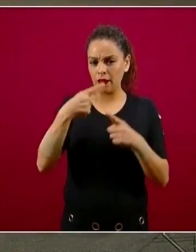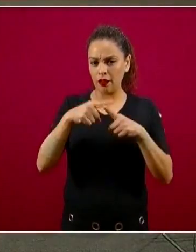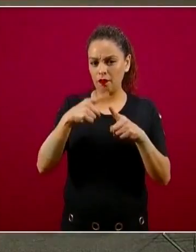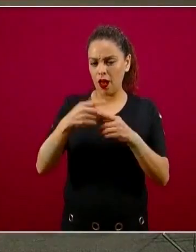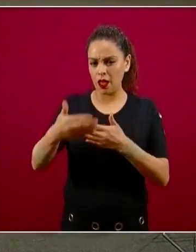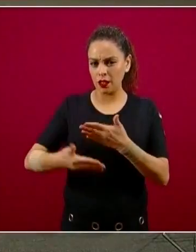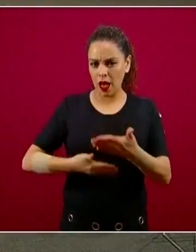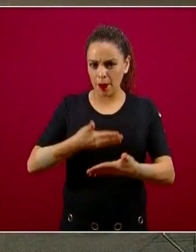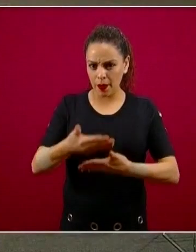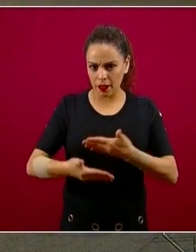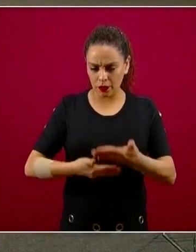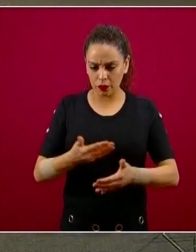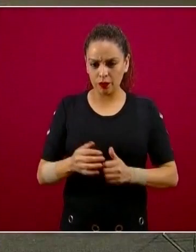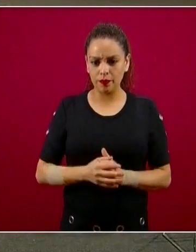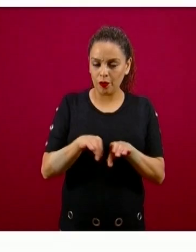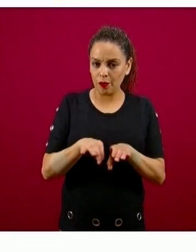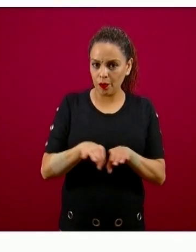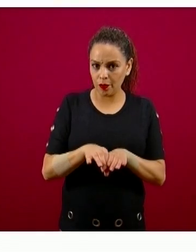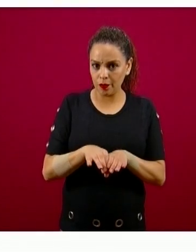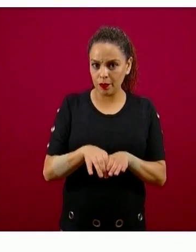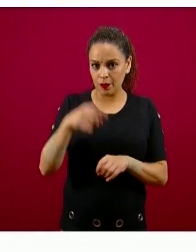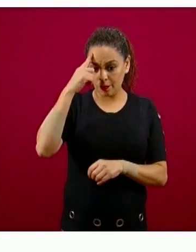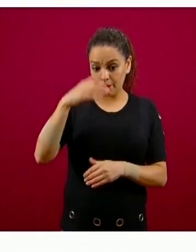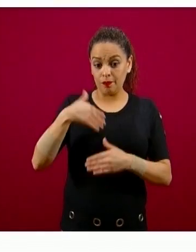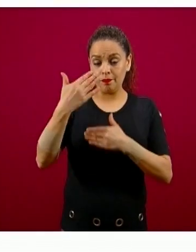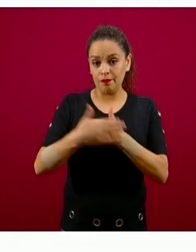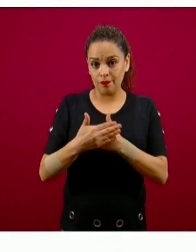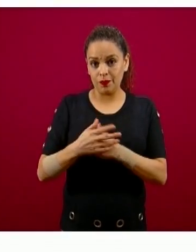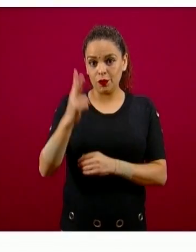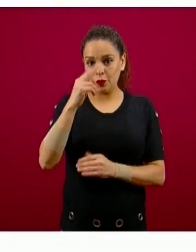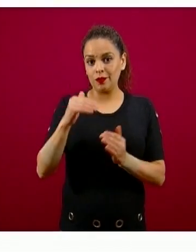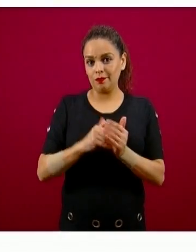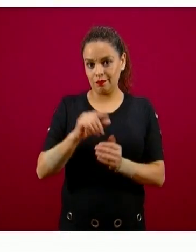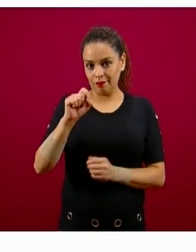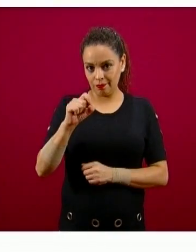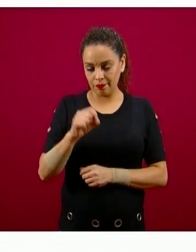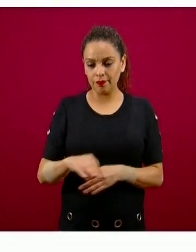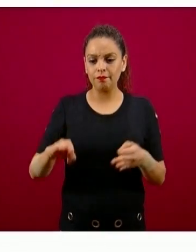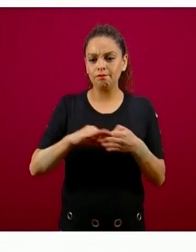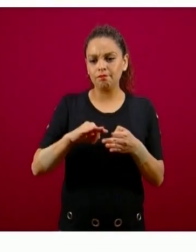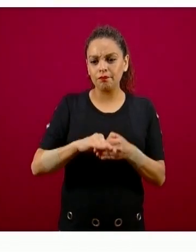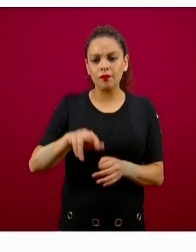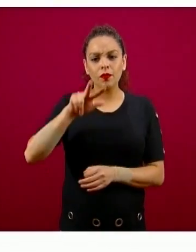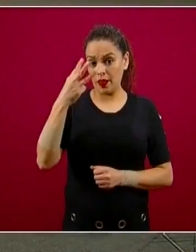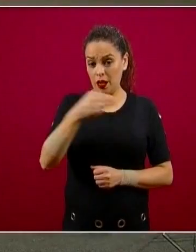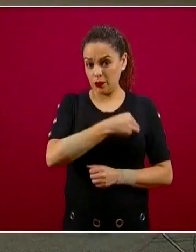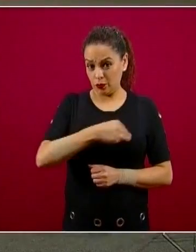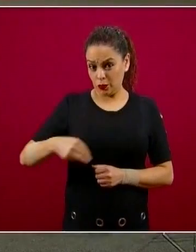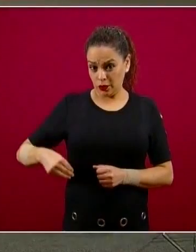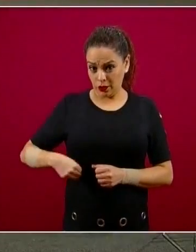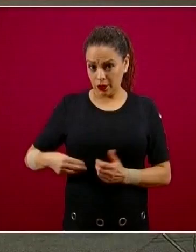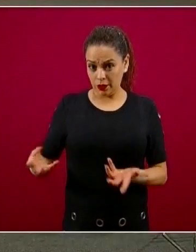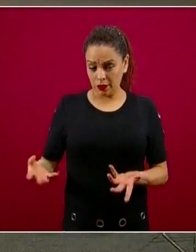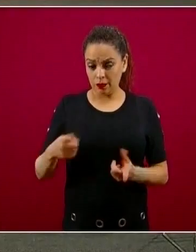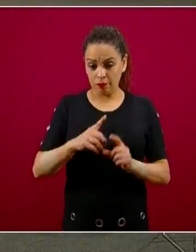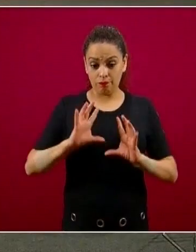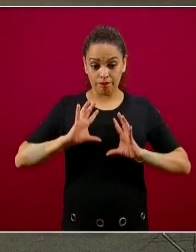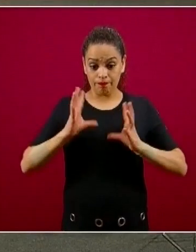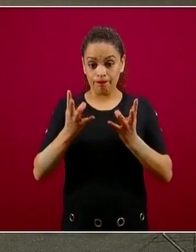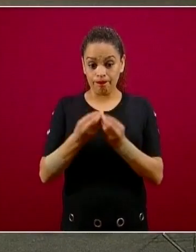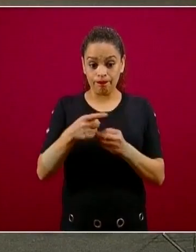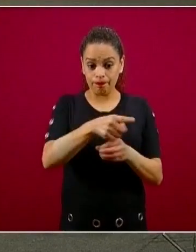Entre estos municipios estarán Tenosique, Balancán, Centro, Comalcalco, Huimanguillo, Paraíso, Jalpa de Méndez y Teapa,